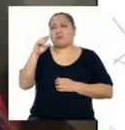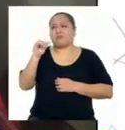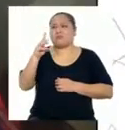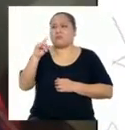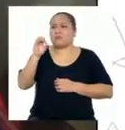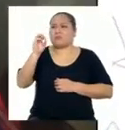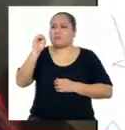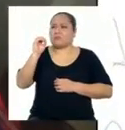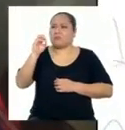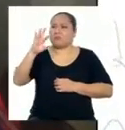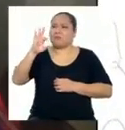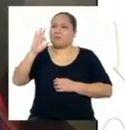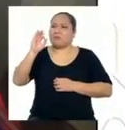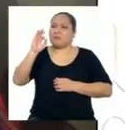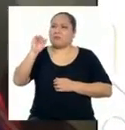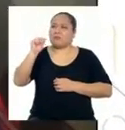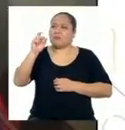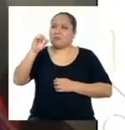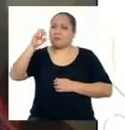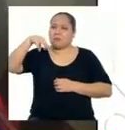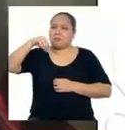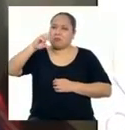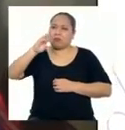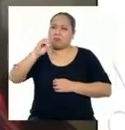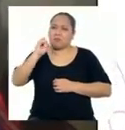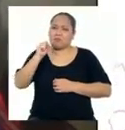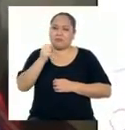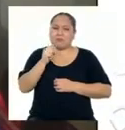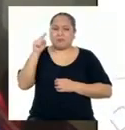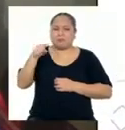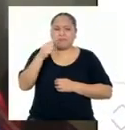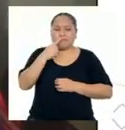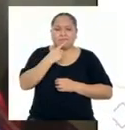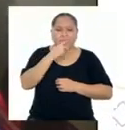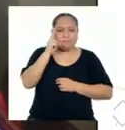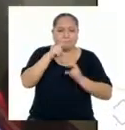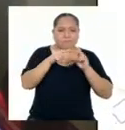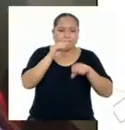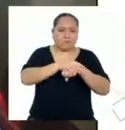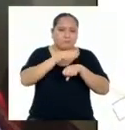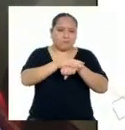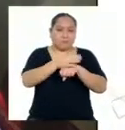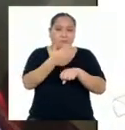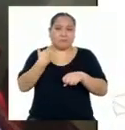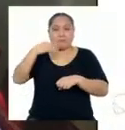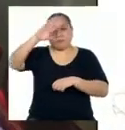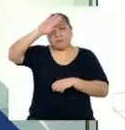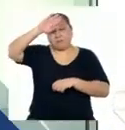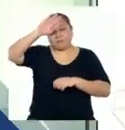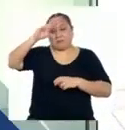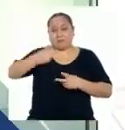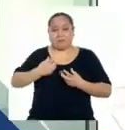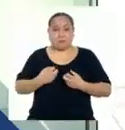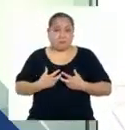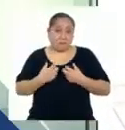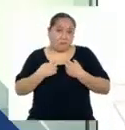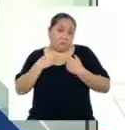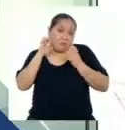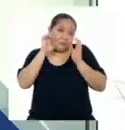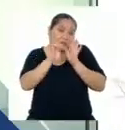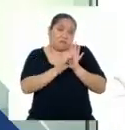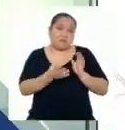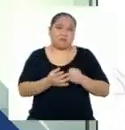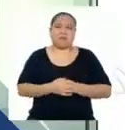serían utilizados con fines diagnósticos para prevenir algunas enfermedades como el cáncer Que sería su temprana edad Francesca,